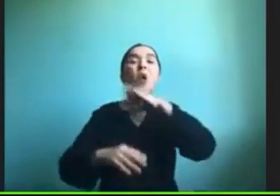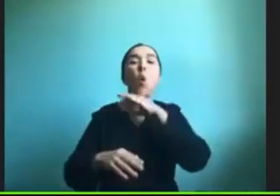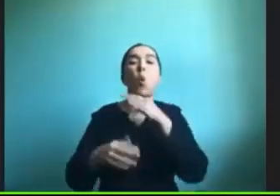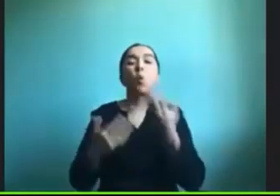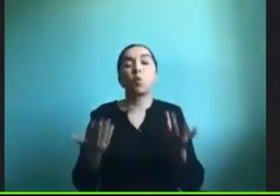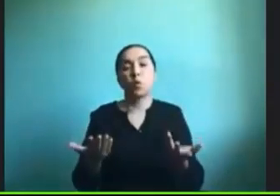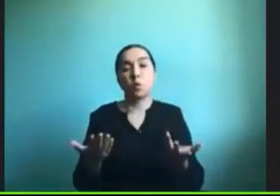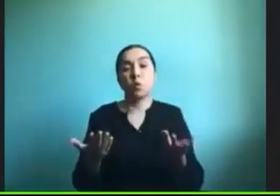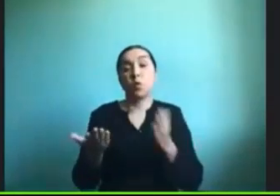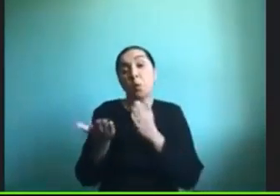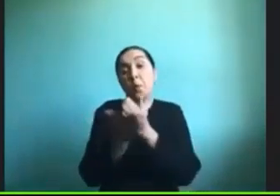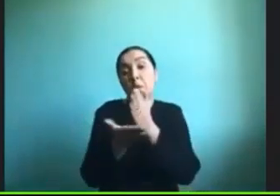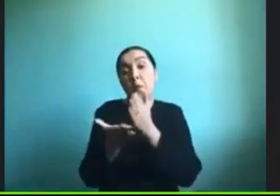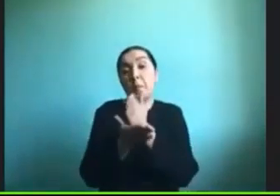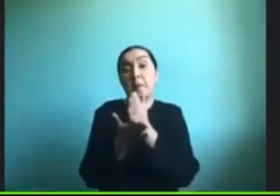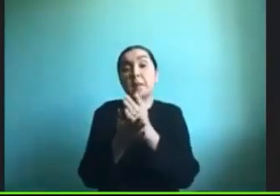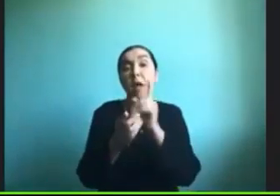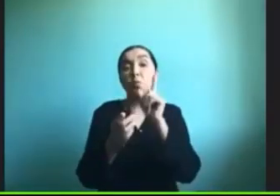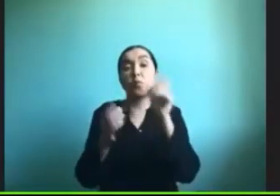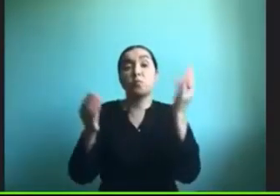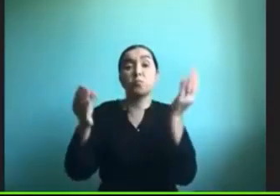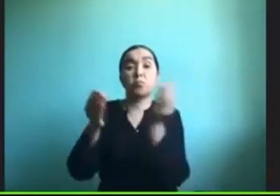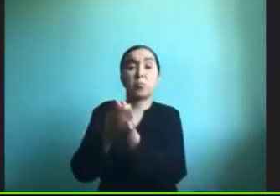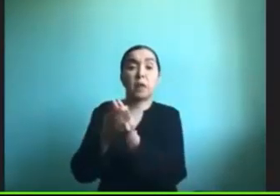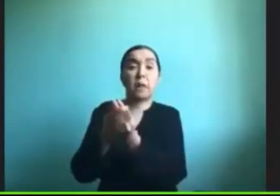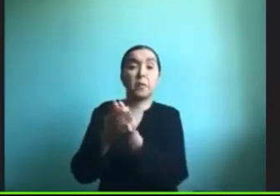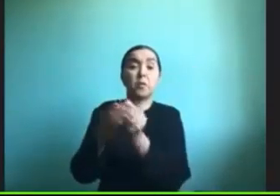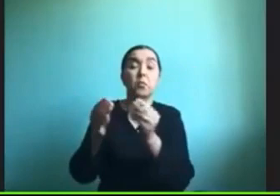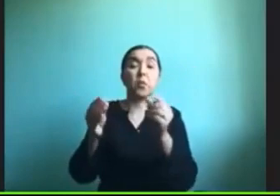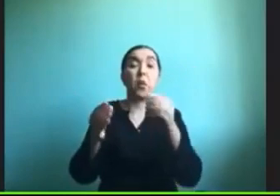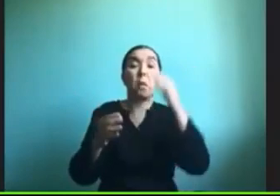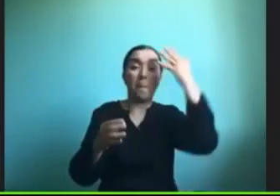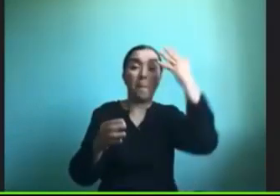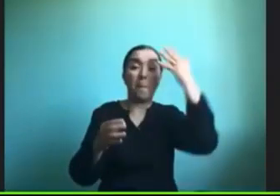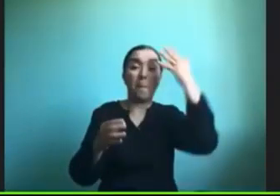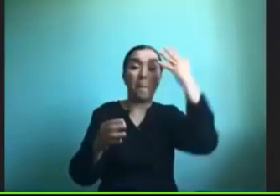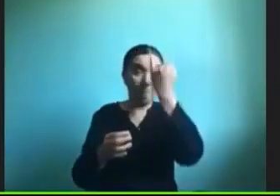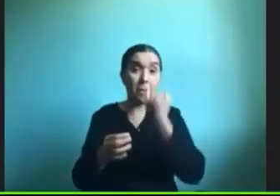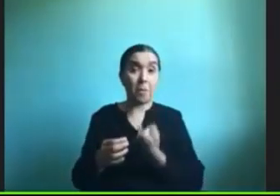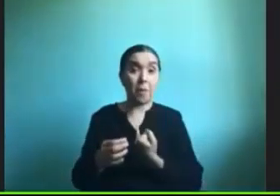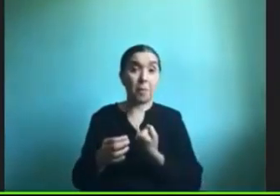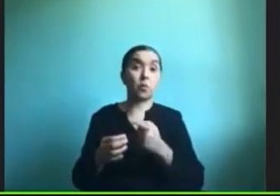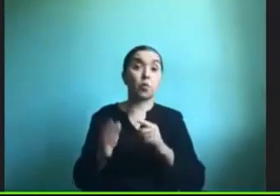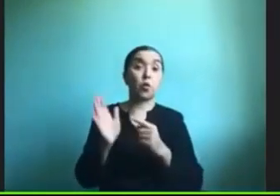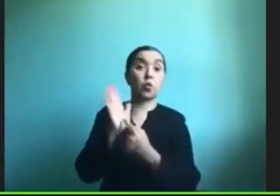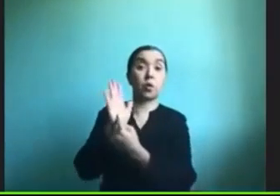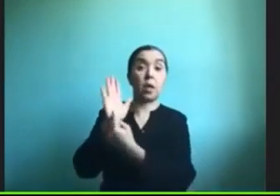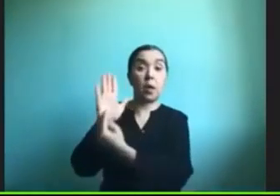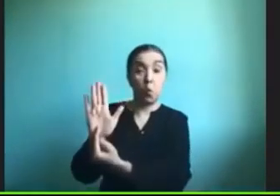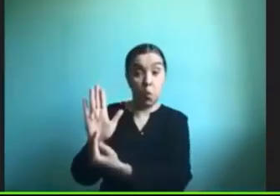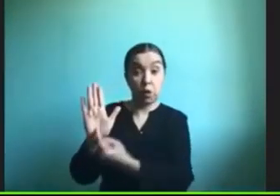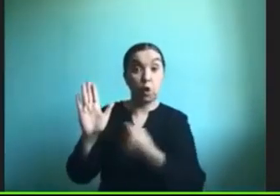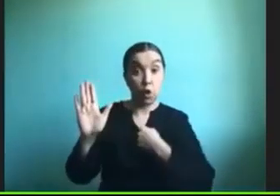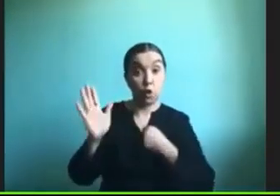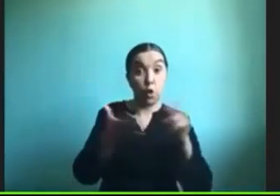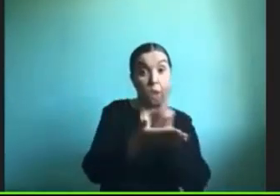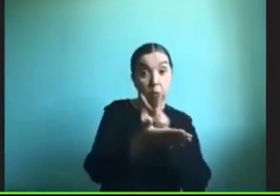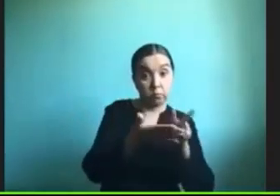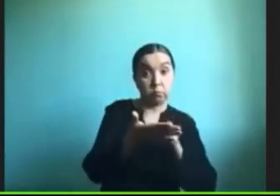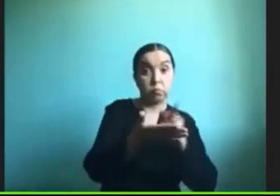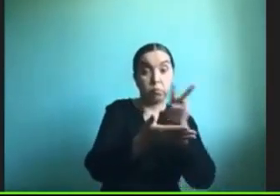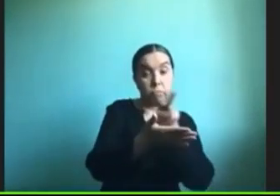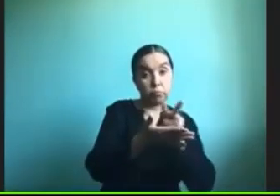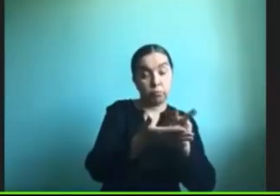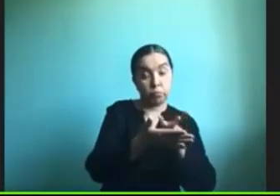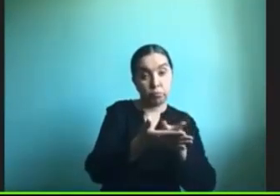con un capítulo del libro papelucho se lo muestro y se lo leo yo y a